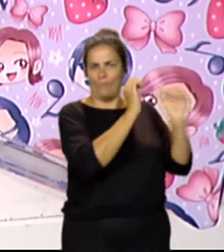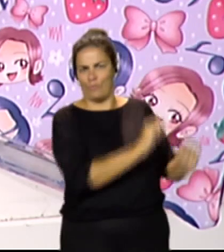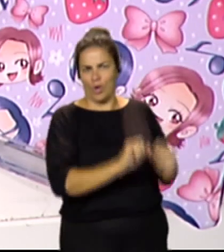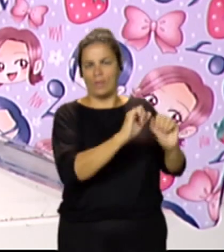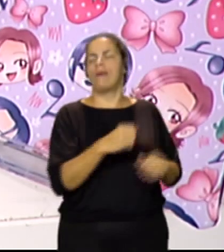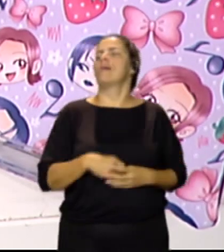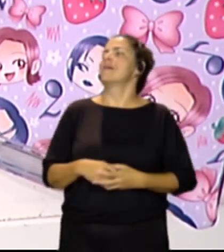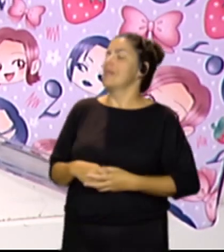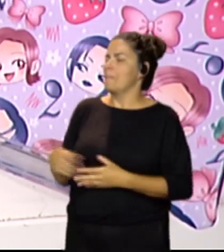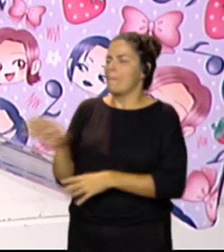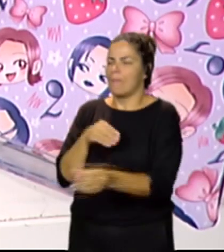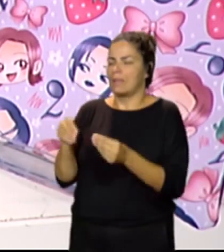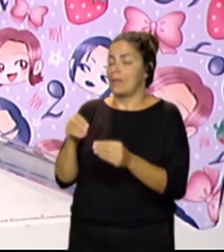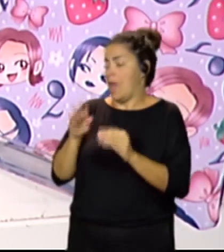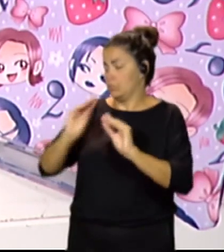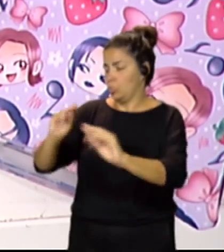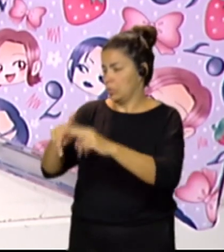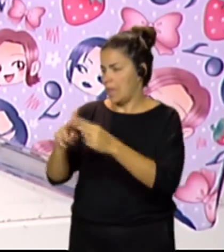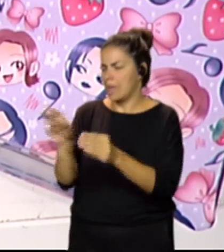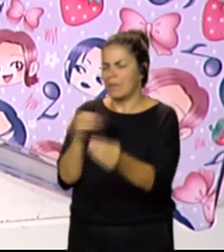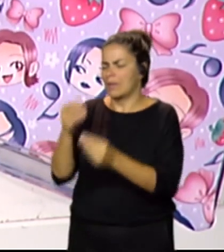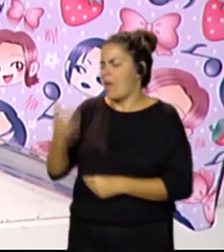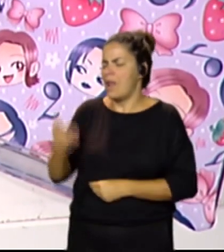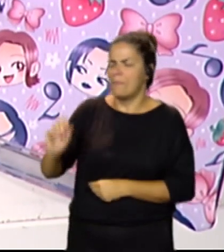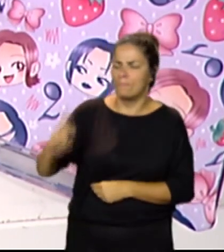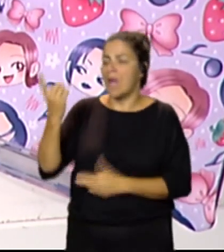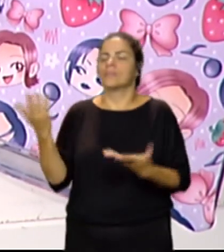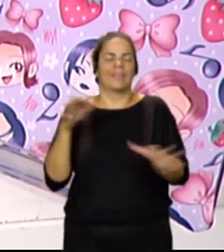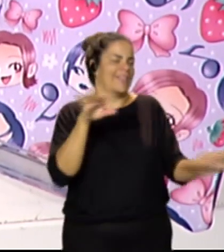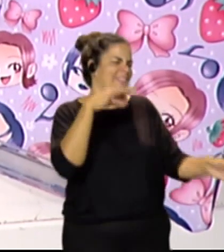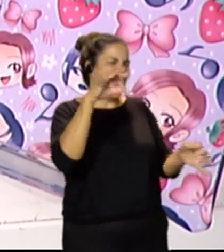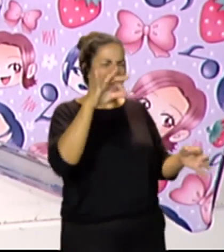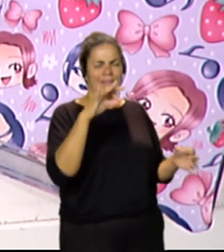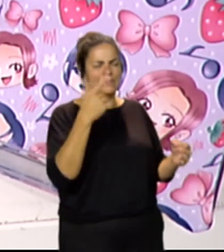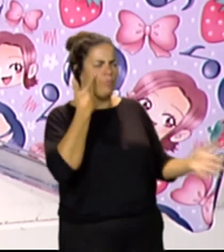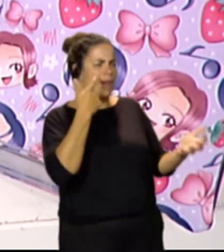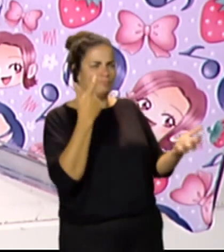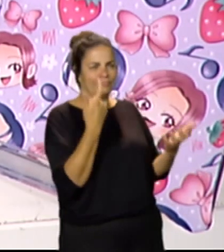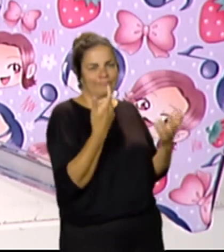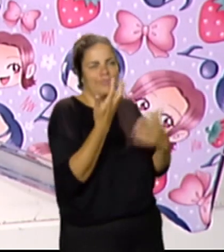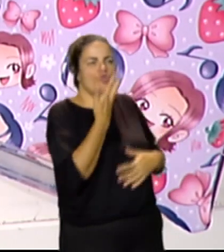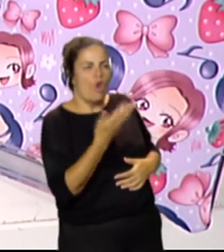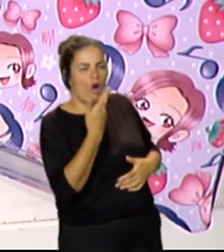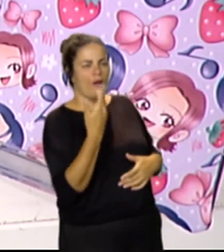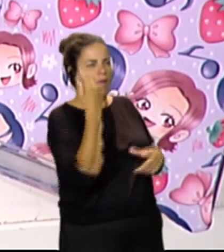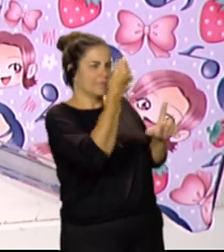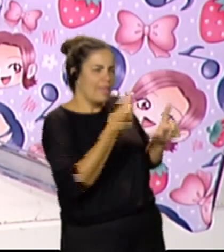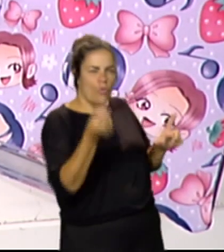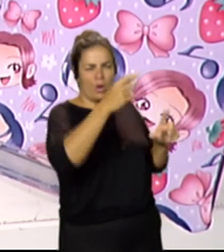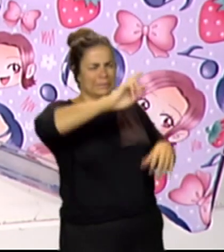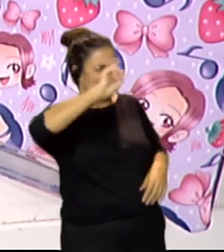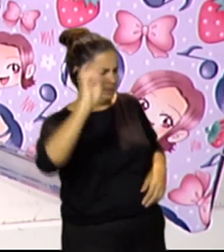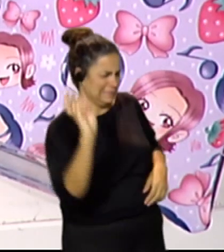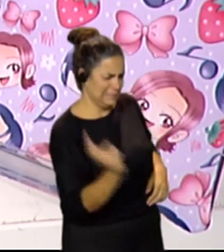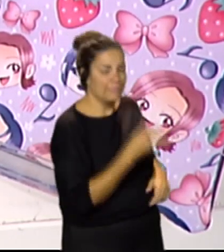el material indispensable en tu taller? Las telas. De todos los estampados posibles, pues las telas. E incluso me